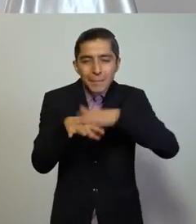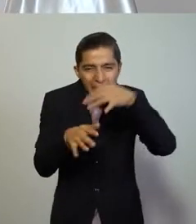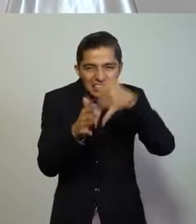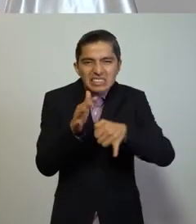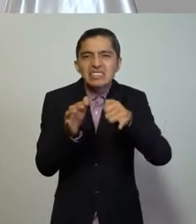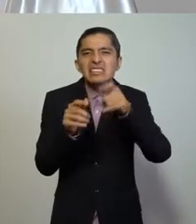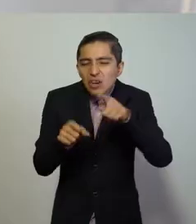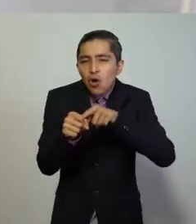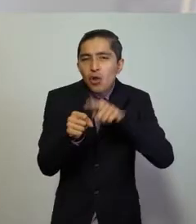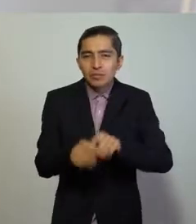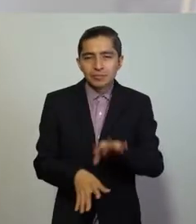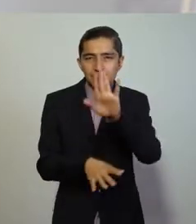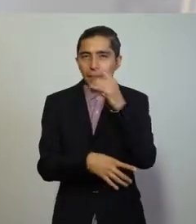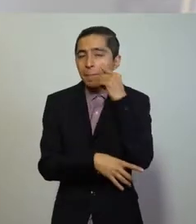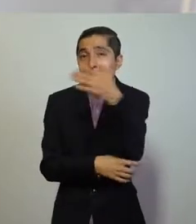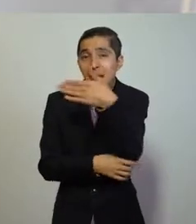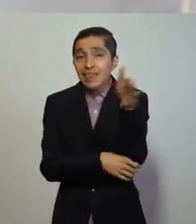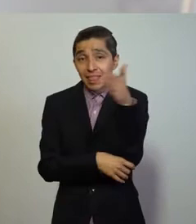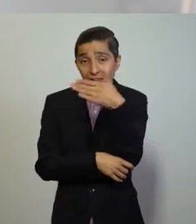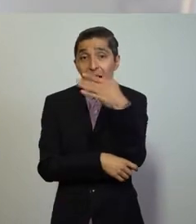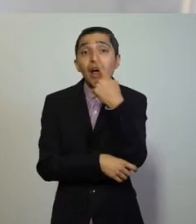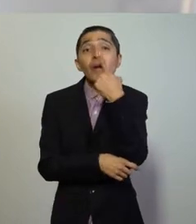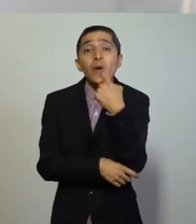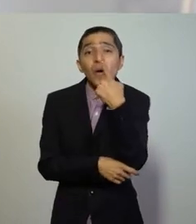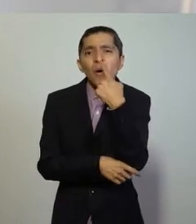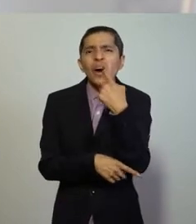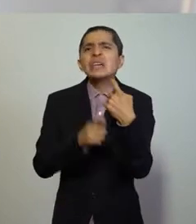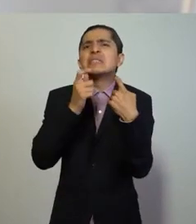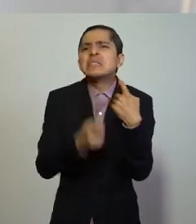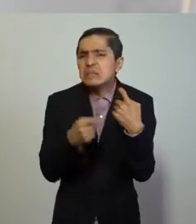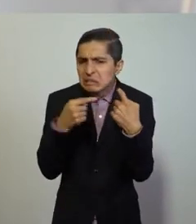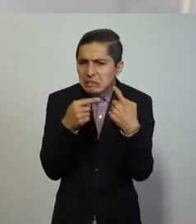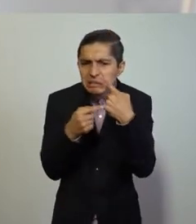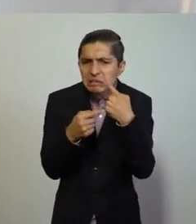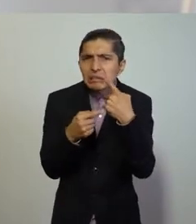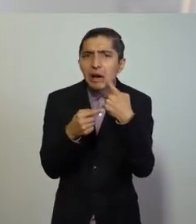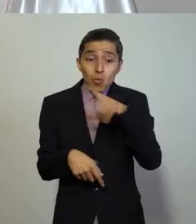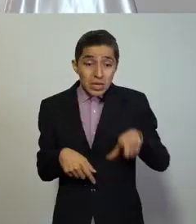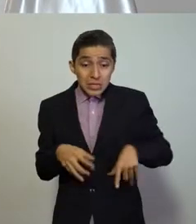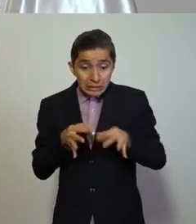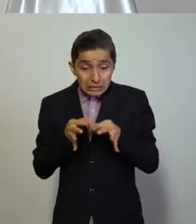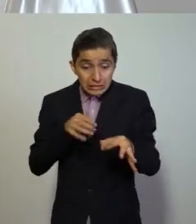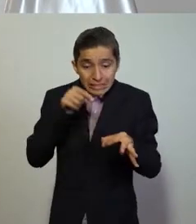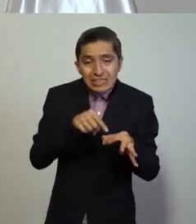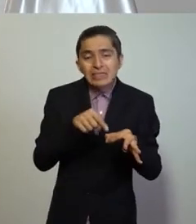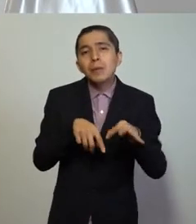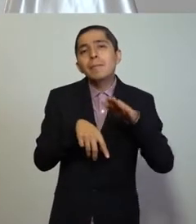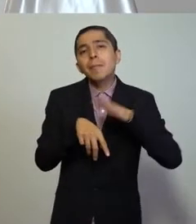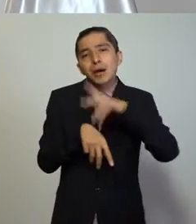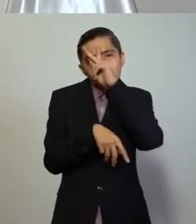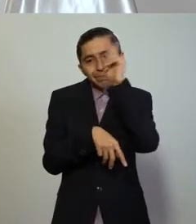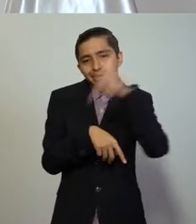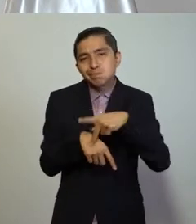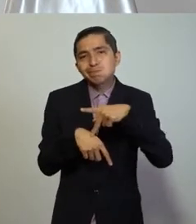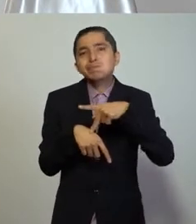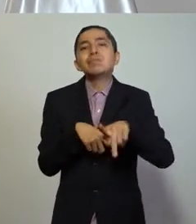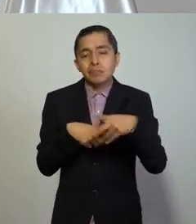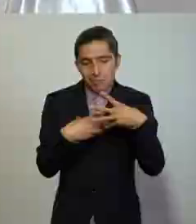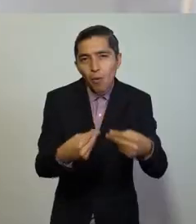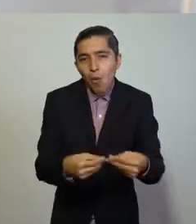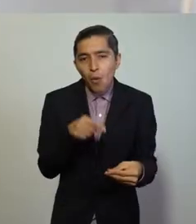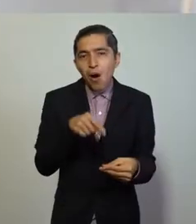detalle cómo será. Primero, la bandera roja significa que el municipio está en máximo riesgo de